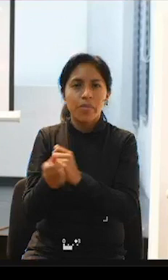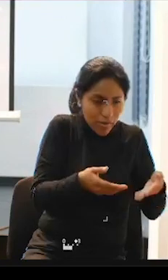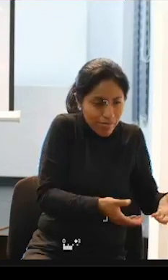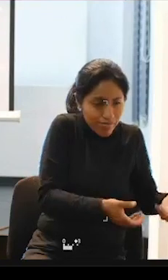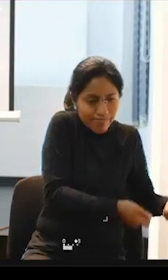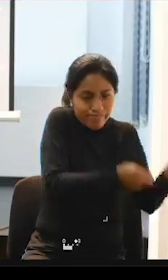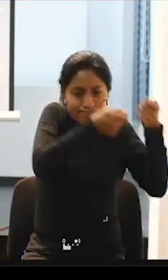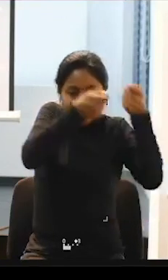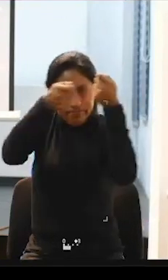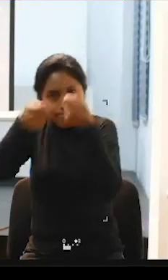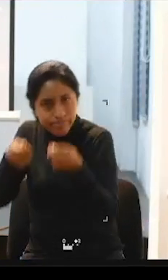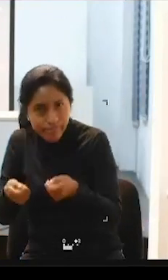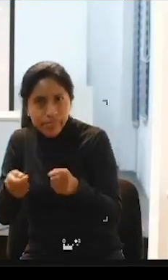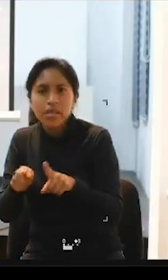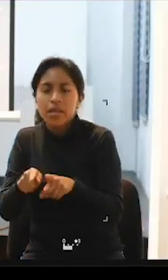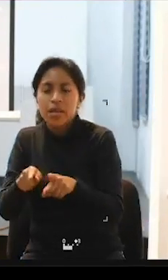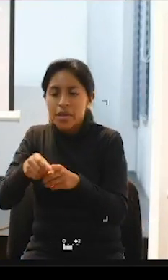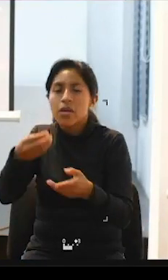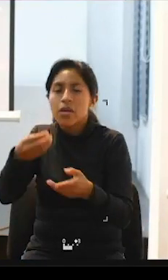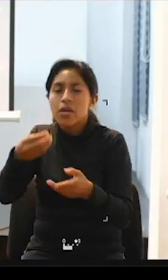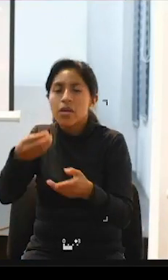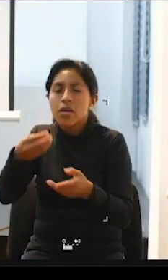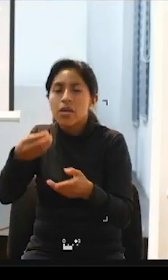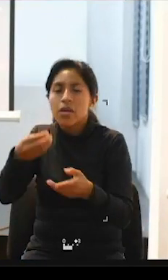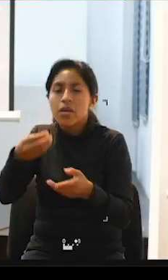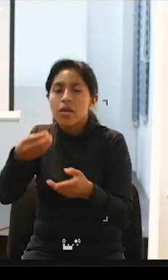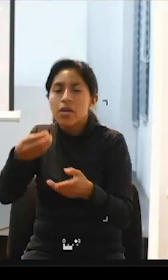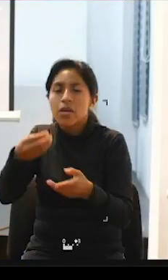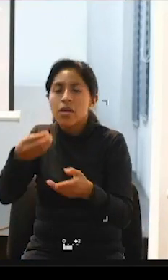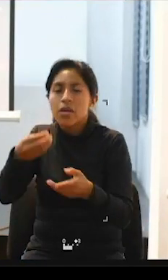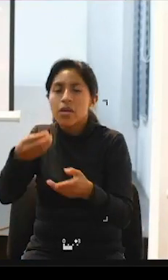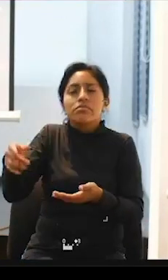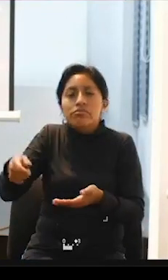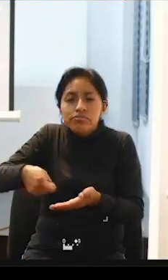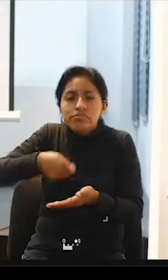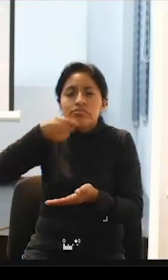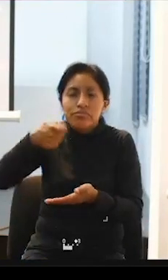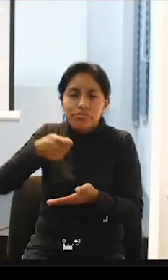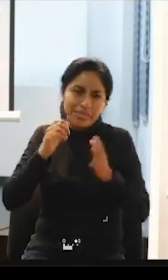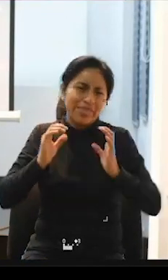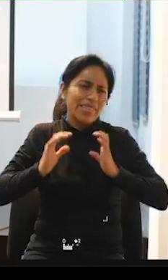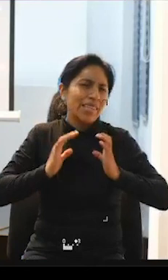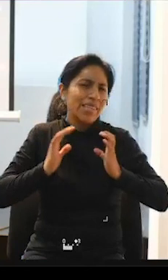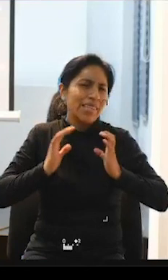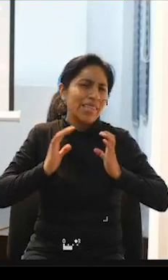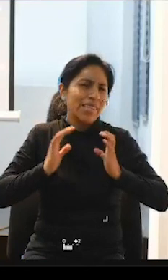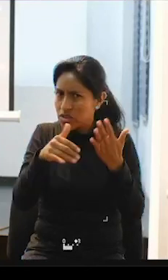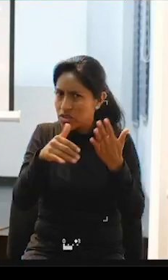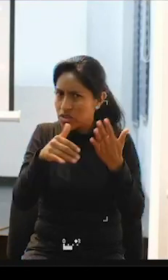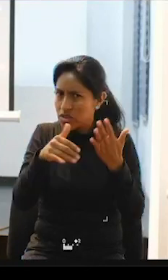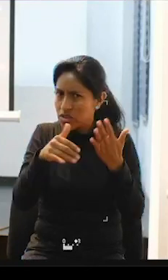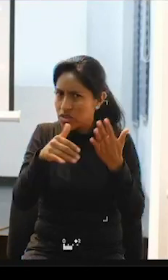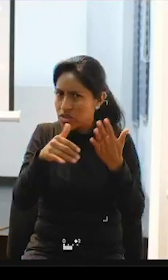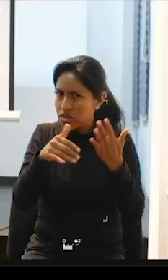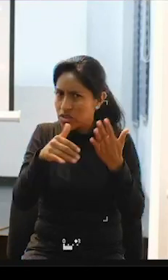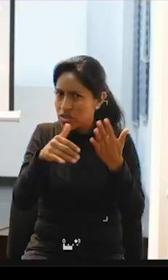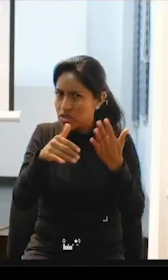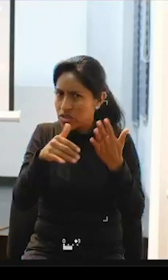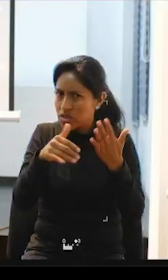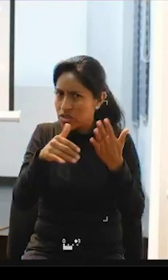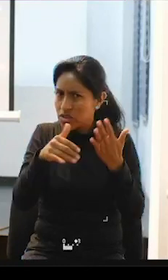para que no la pueda quemar digamos todo eso le capacitamos y en realidad en vida independiente